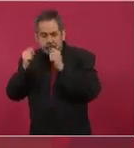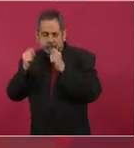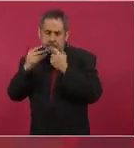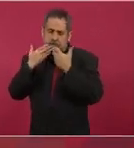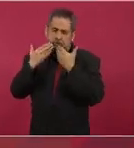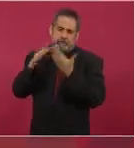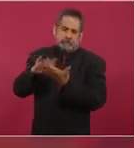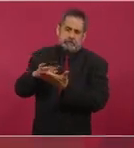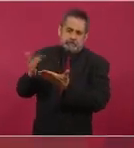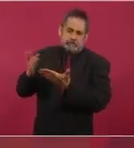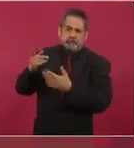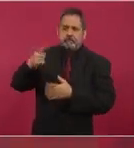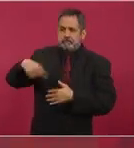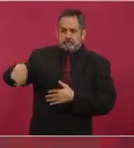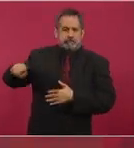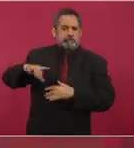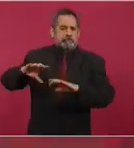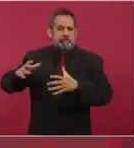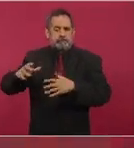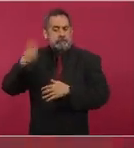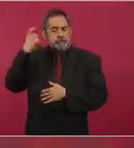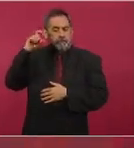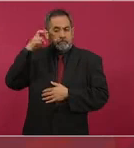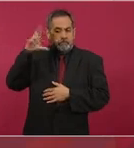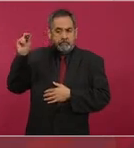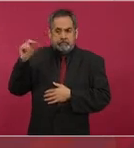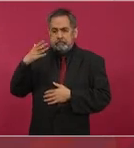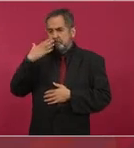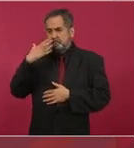gratitud a Quintana Roo,